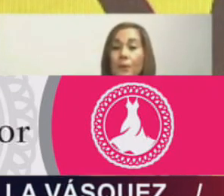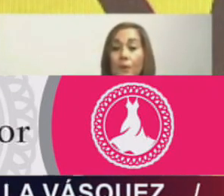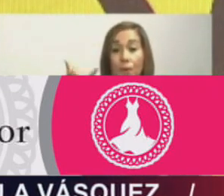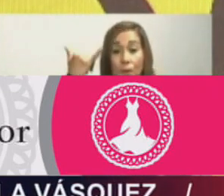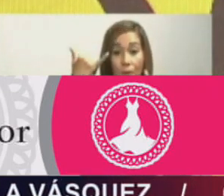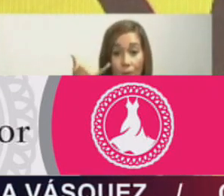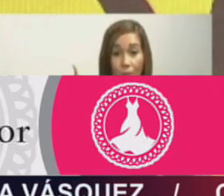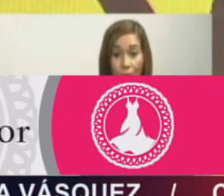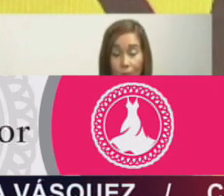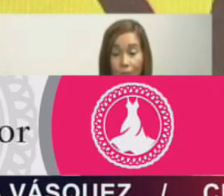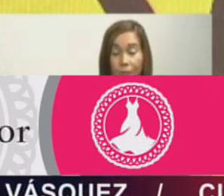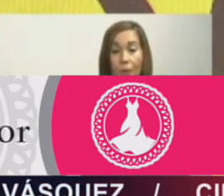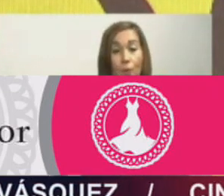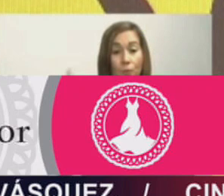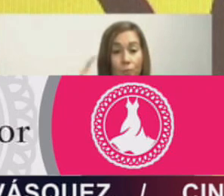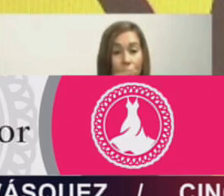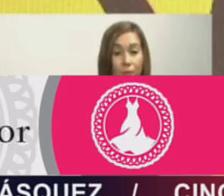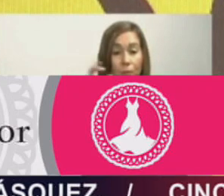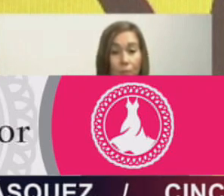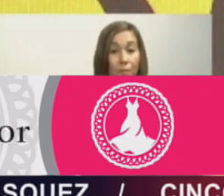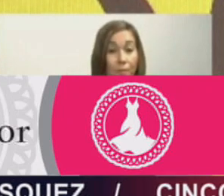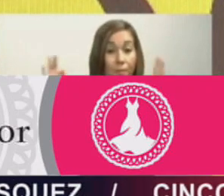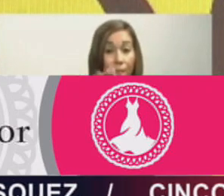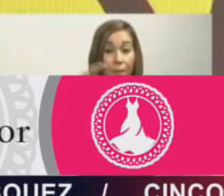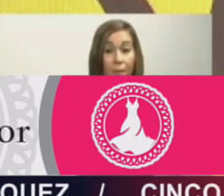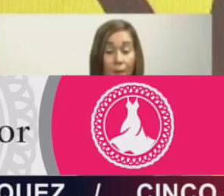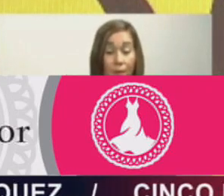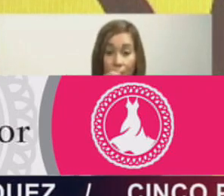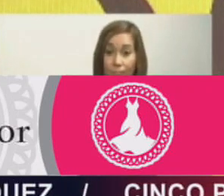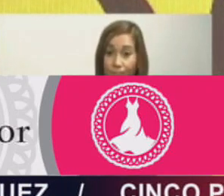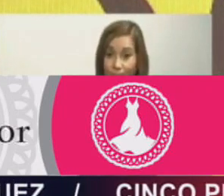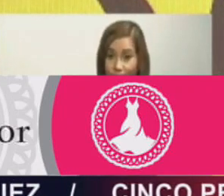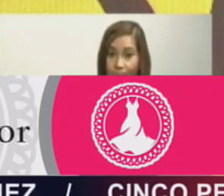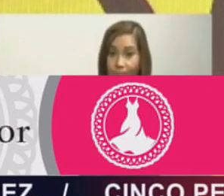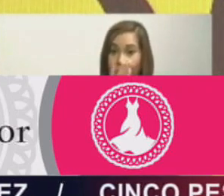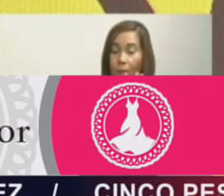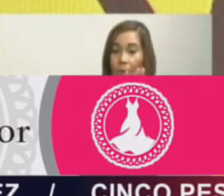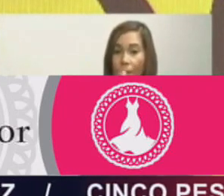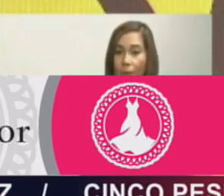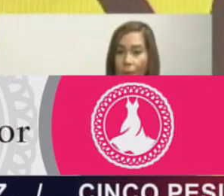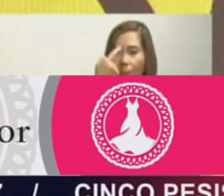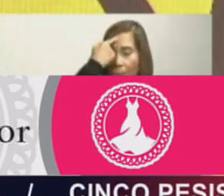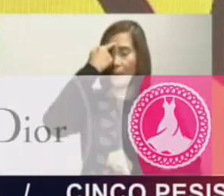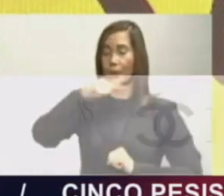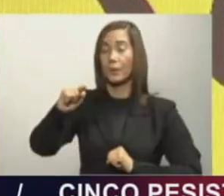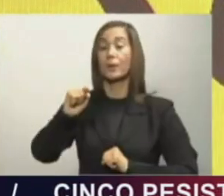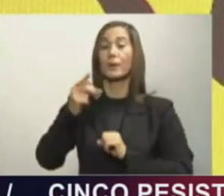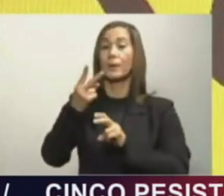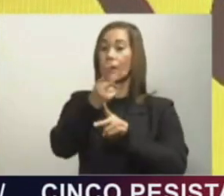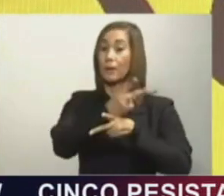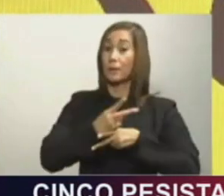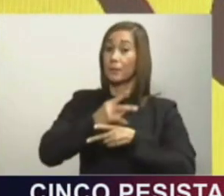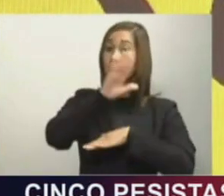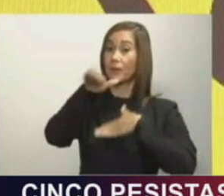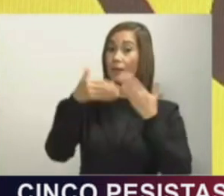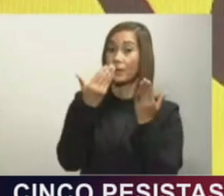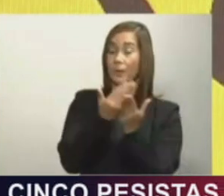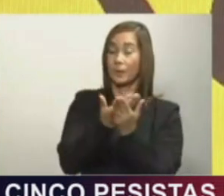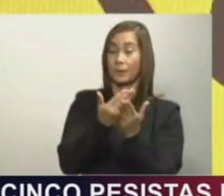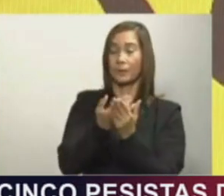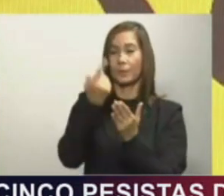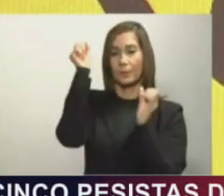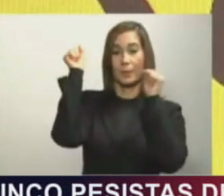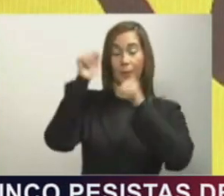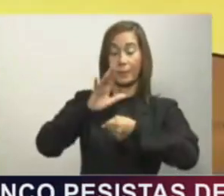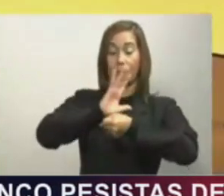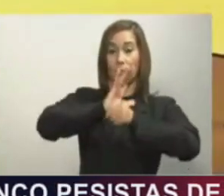vacunación contra la COVID-19, porque es la mejor manera de protegernos y de avanzar en la erradicación de la